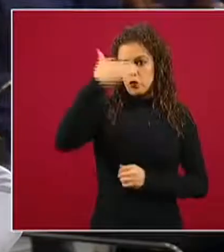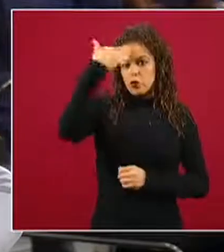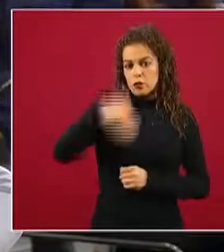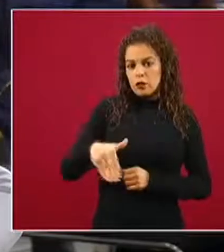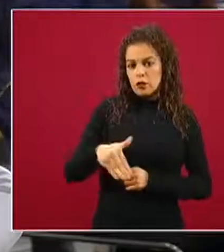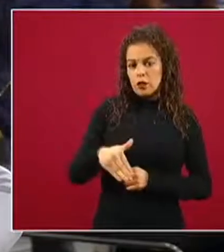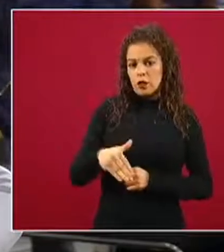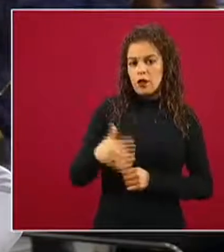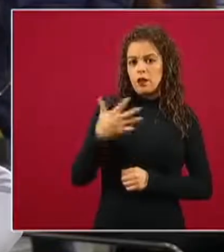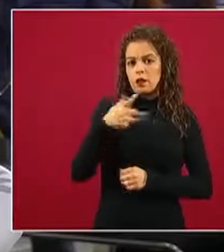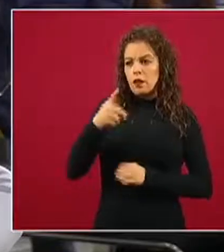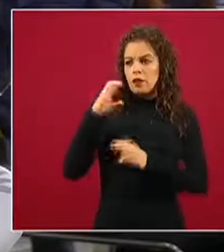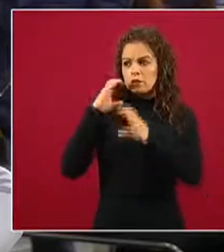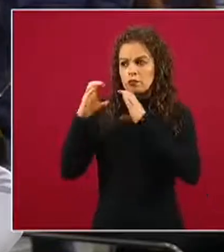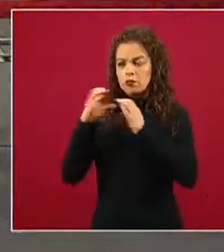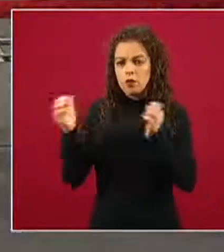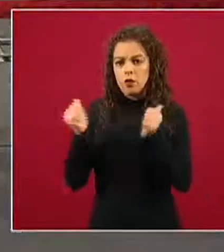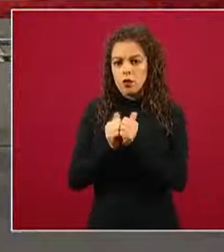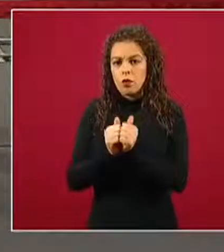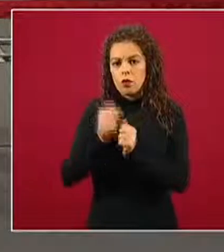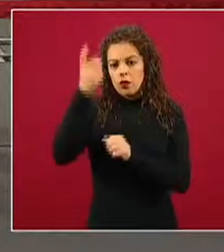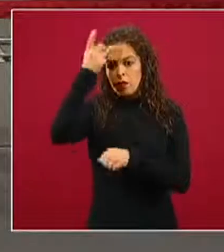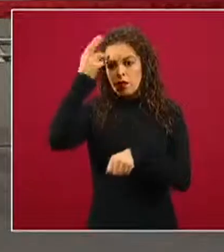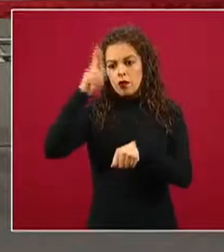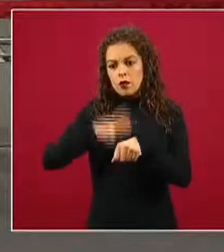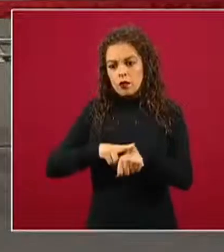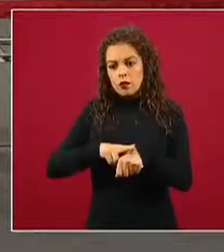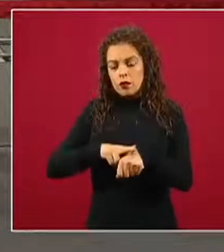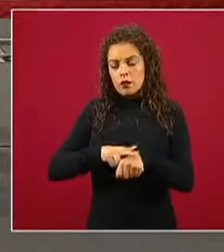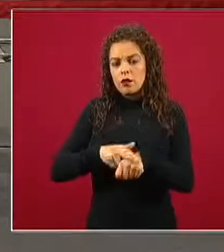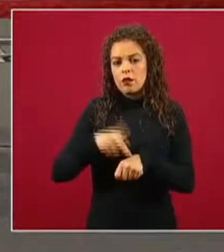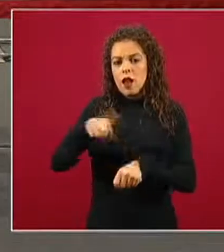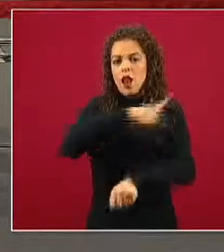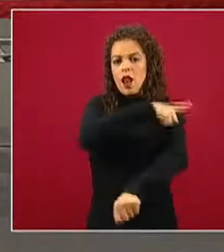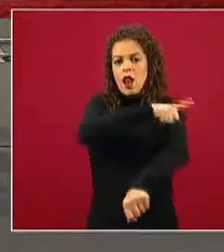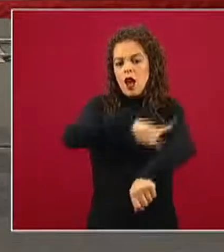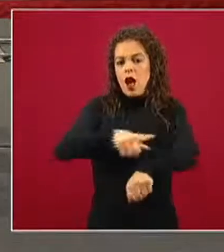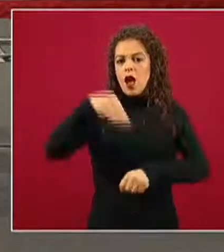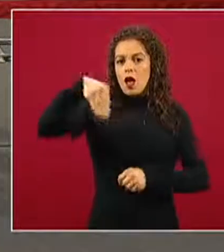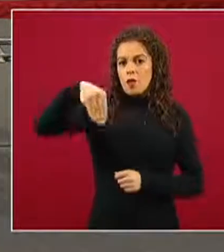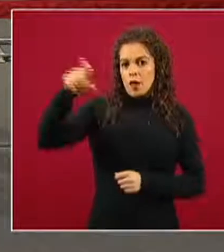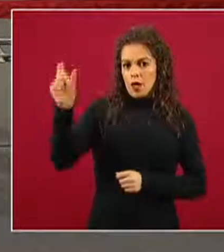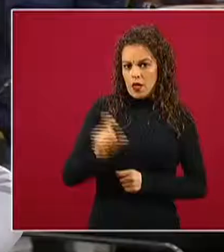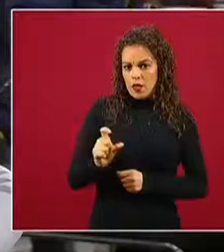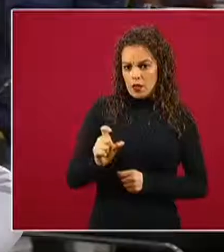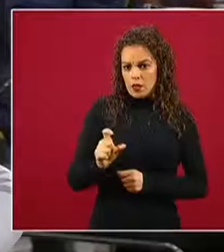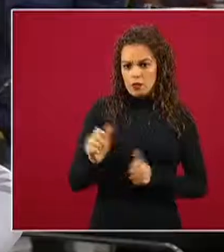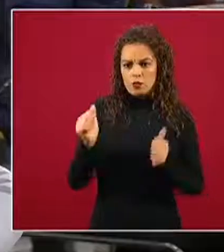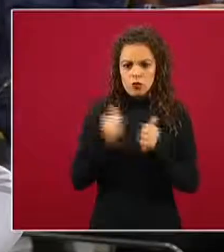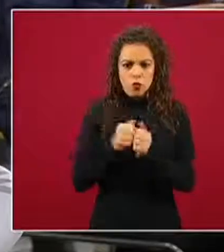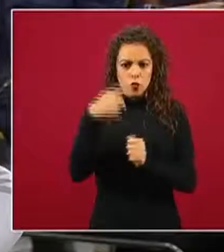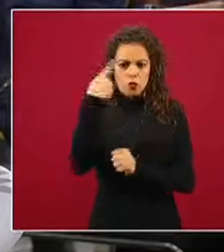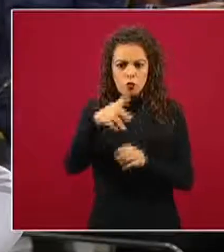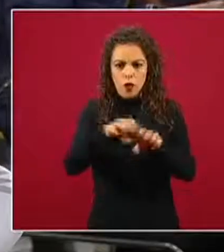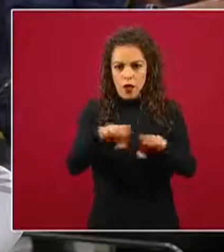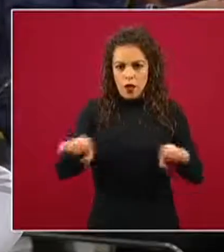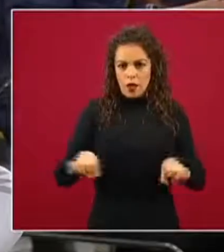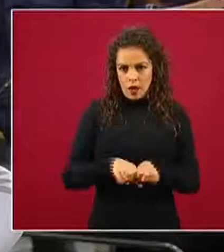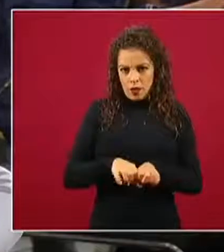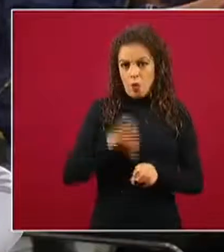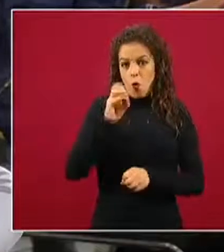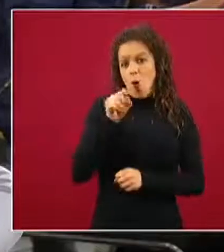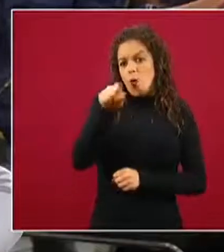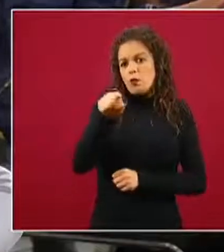directivos de algunas ligas, específicamente la Liga MX, con usted o con su equipo. Me gustaría saber